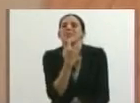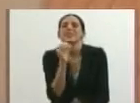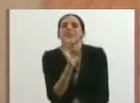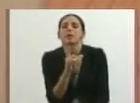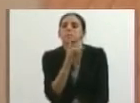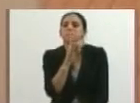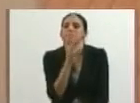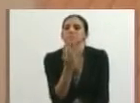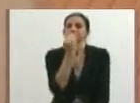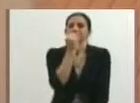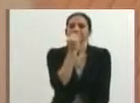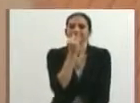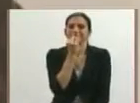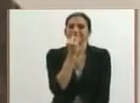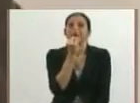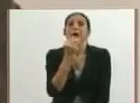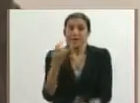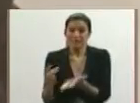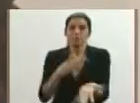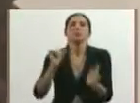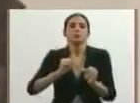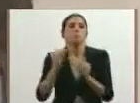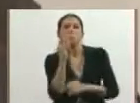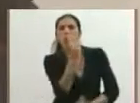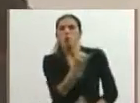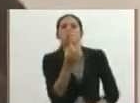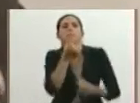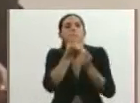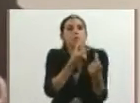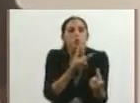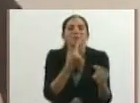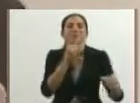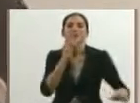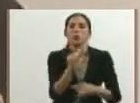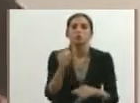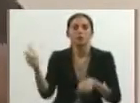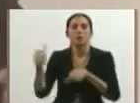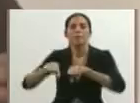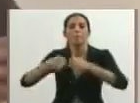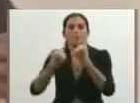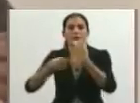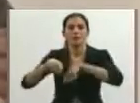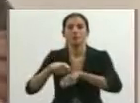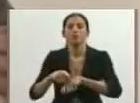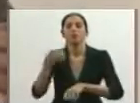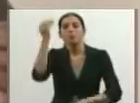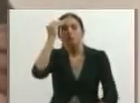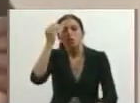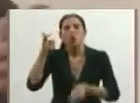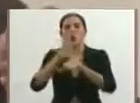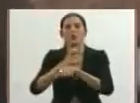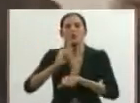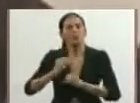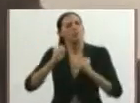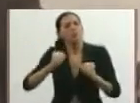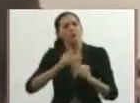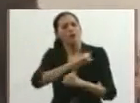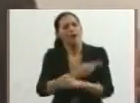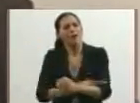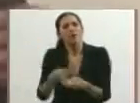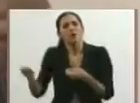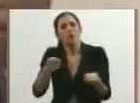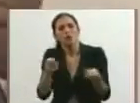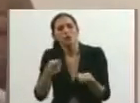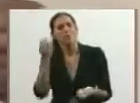cómplices. Se convierten en cómplices. Entonces, nosotros pensamos que el gobierno tiene que ser un poquito más agresivo en el aspecto del control.